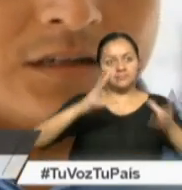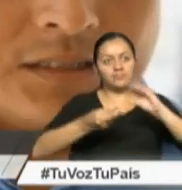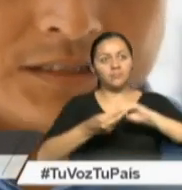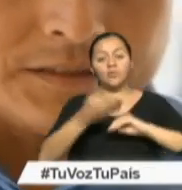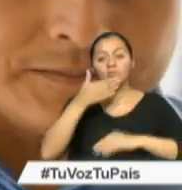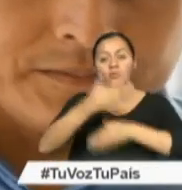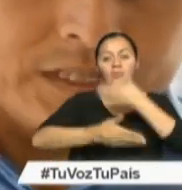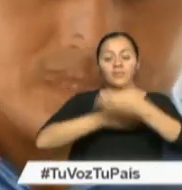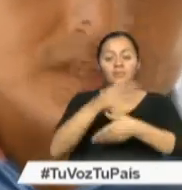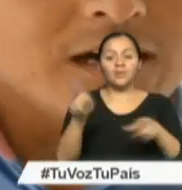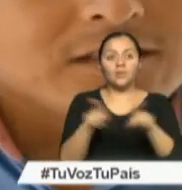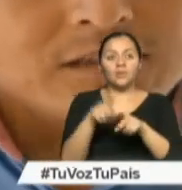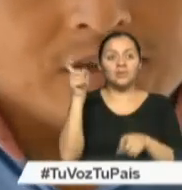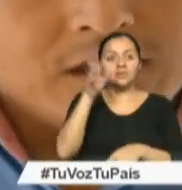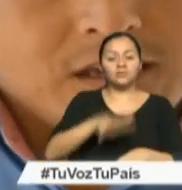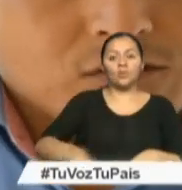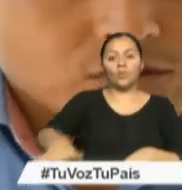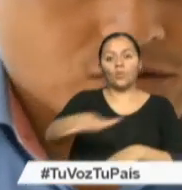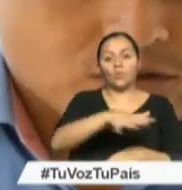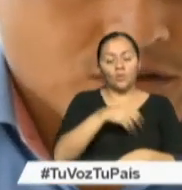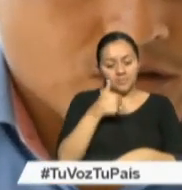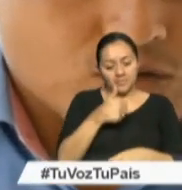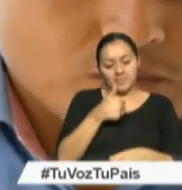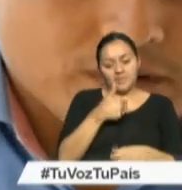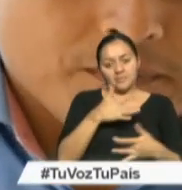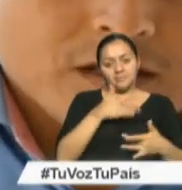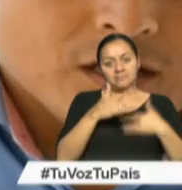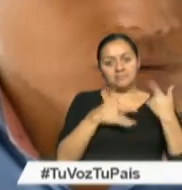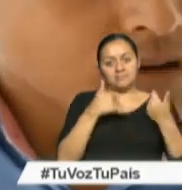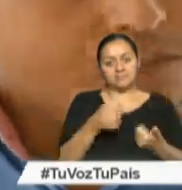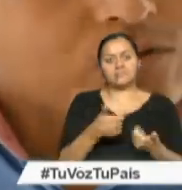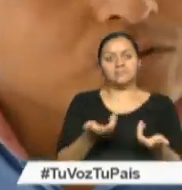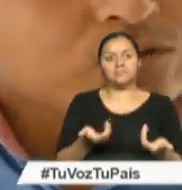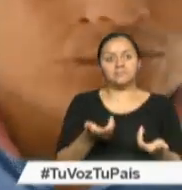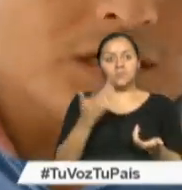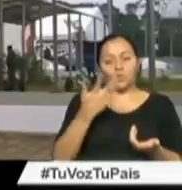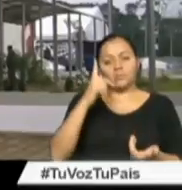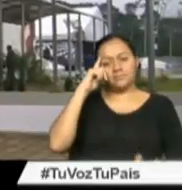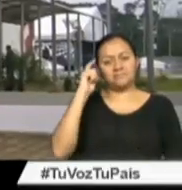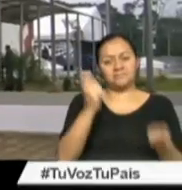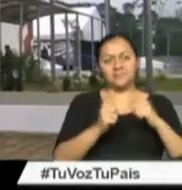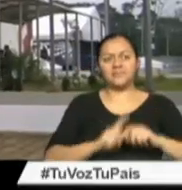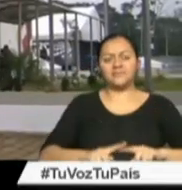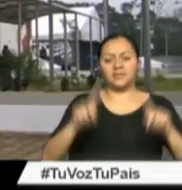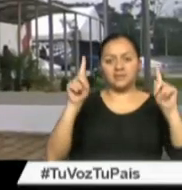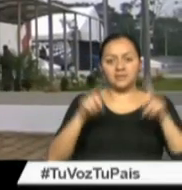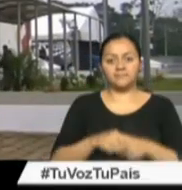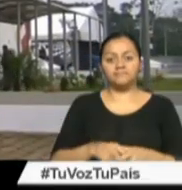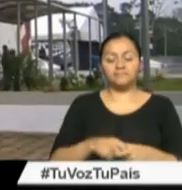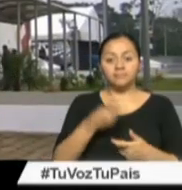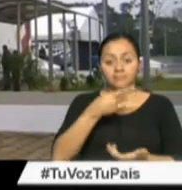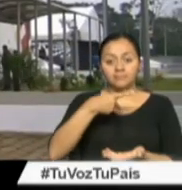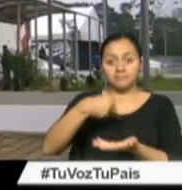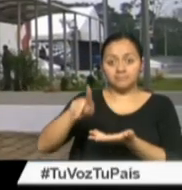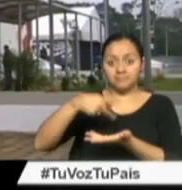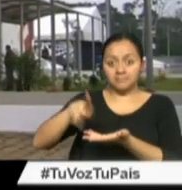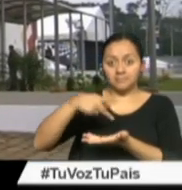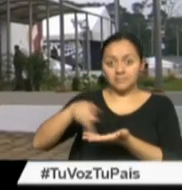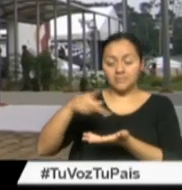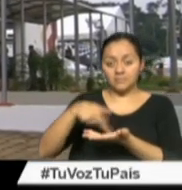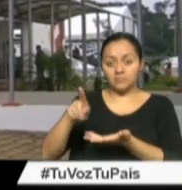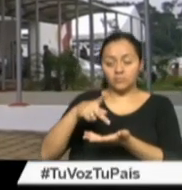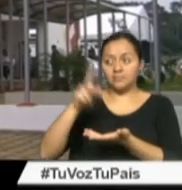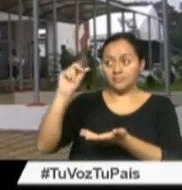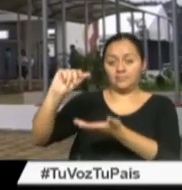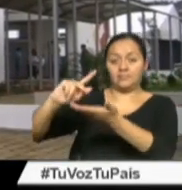las necesidades que ellos cumplen es un cambio total Por concepto de pago de regalías mineras